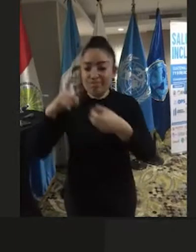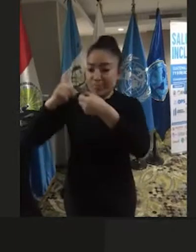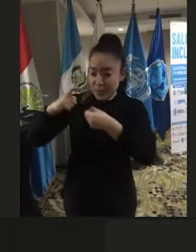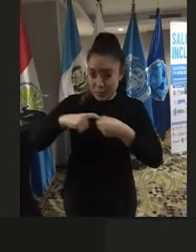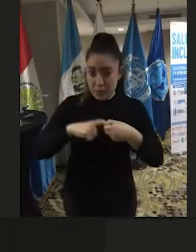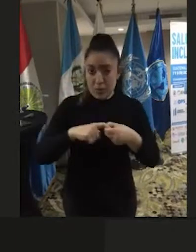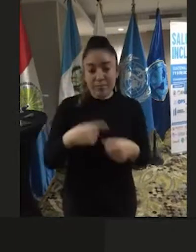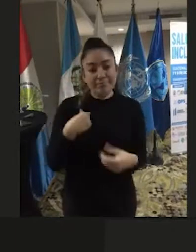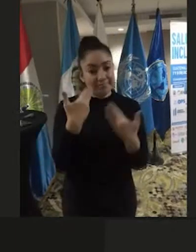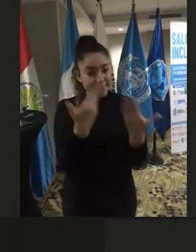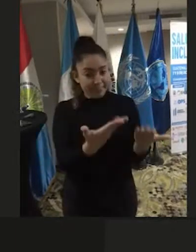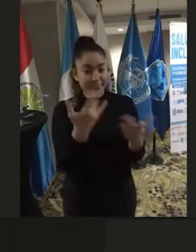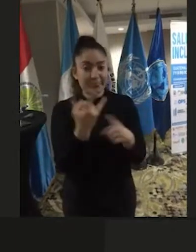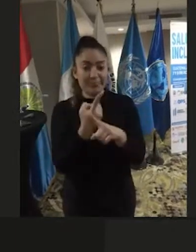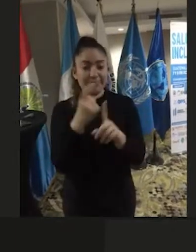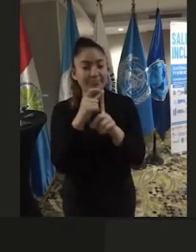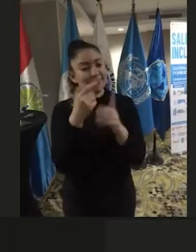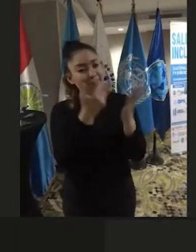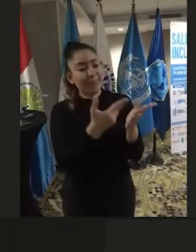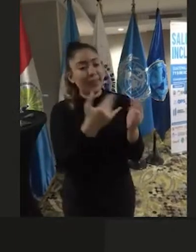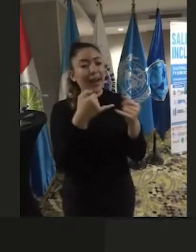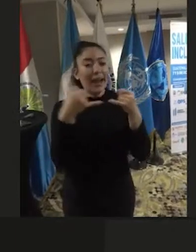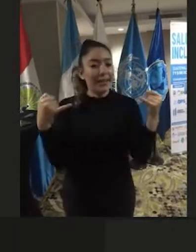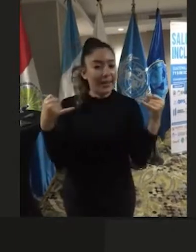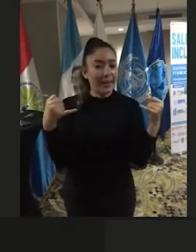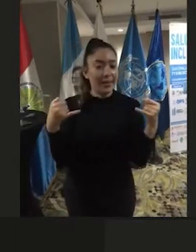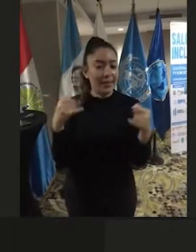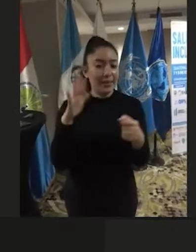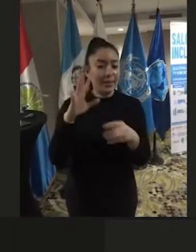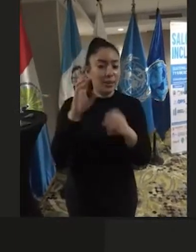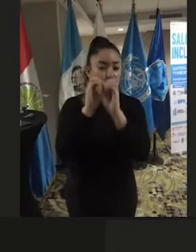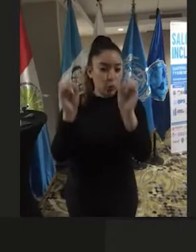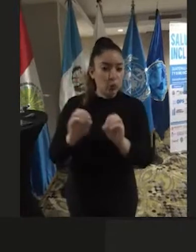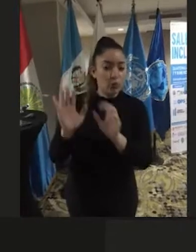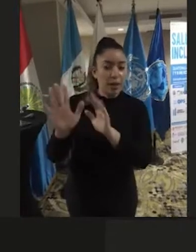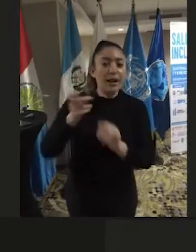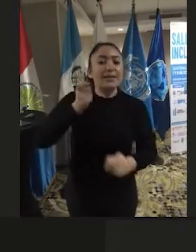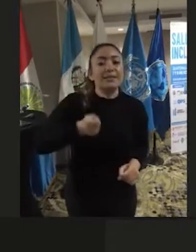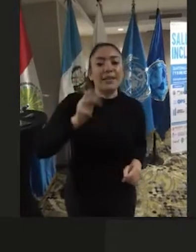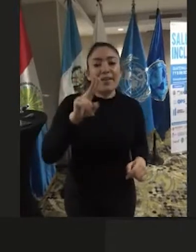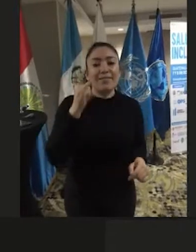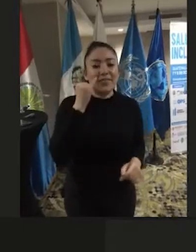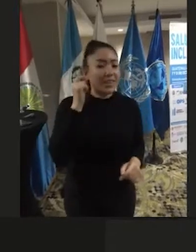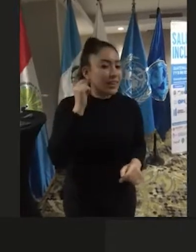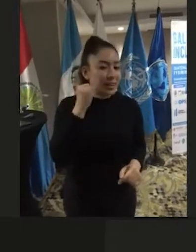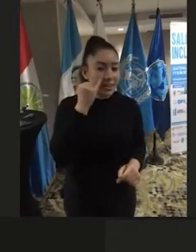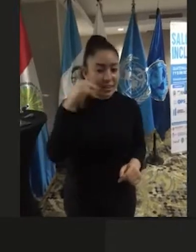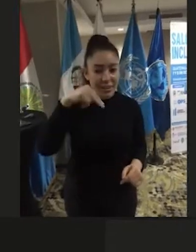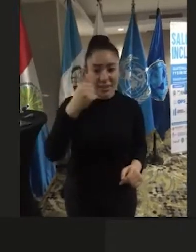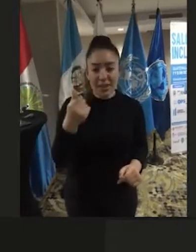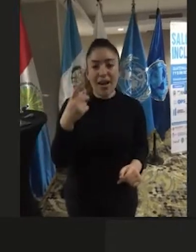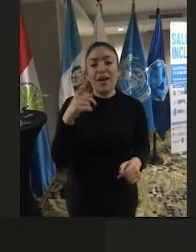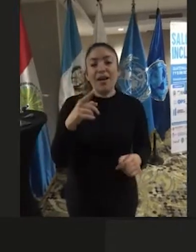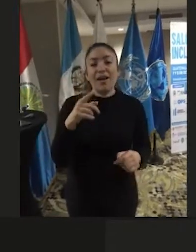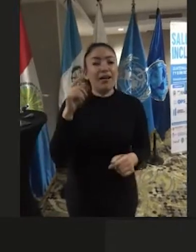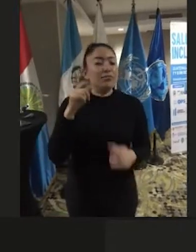Dejamos en el uso de la palabra, en línea, a la licenciada Virginia Jersey, quien va a dar el